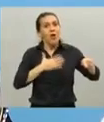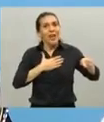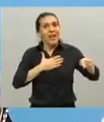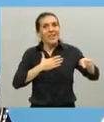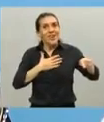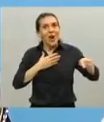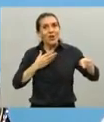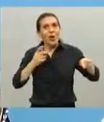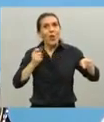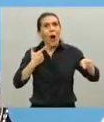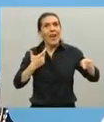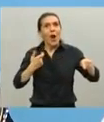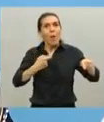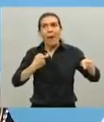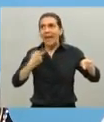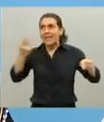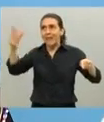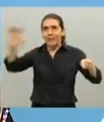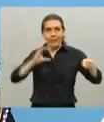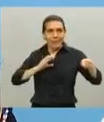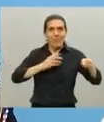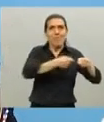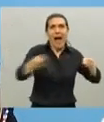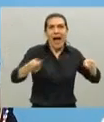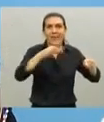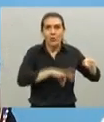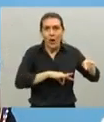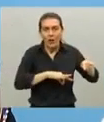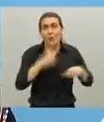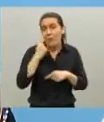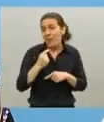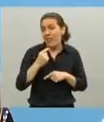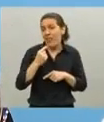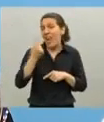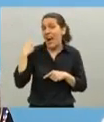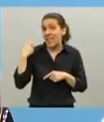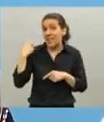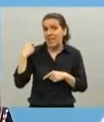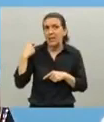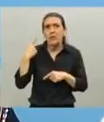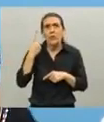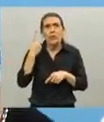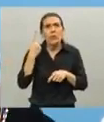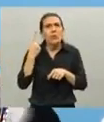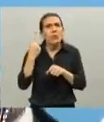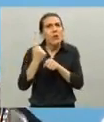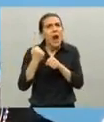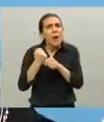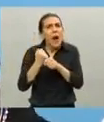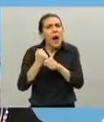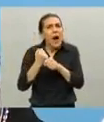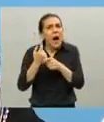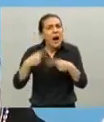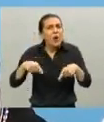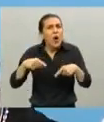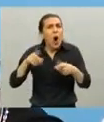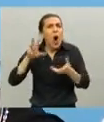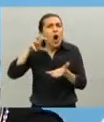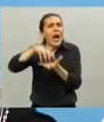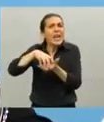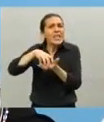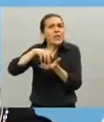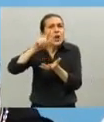El otro día leía un trabajo hecho por una organización